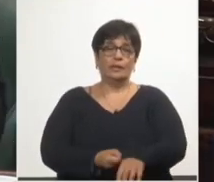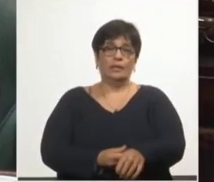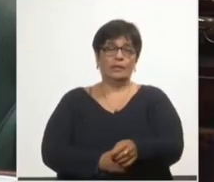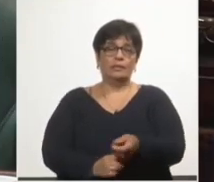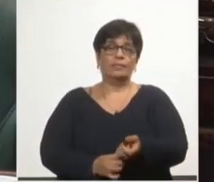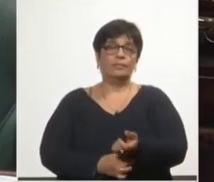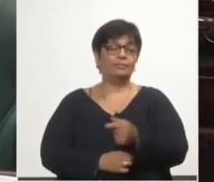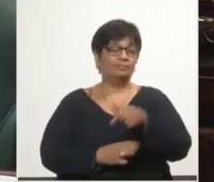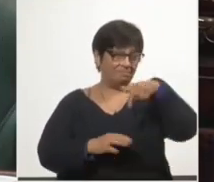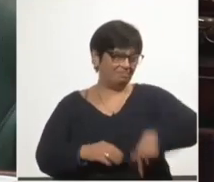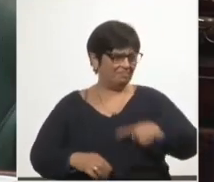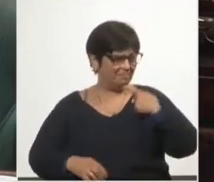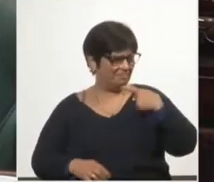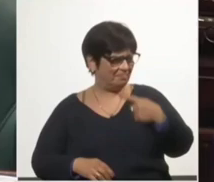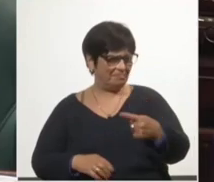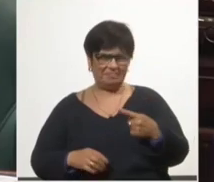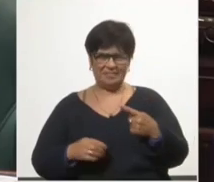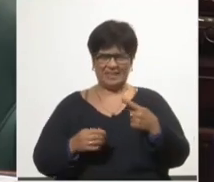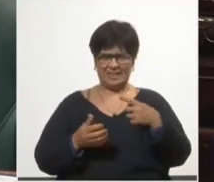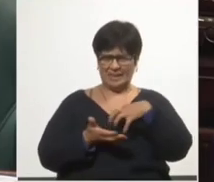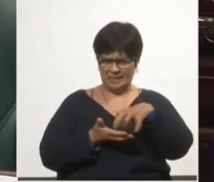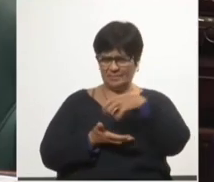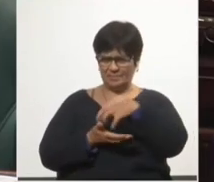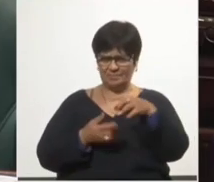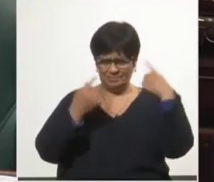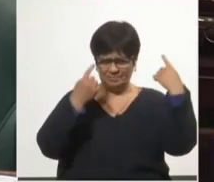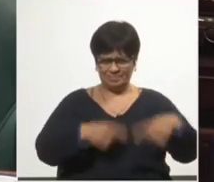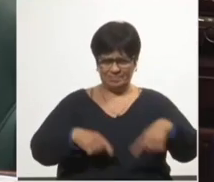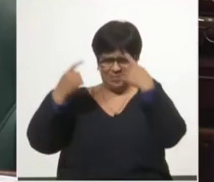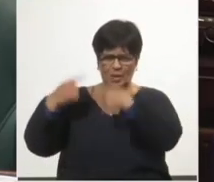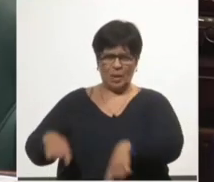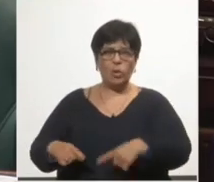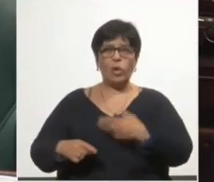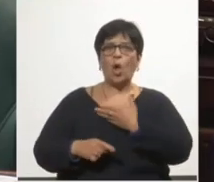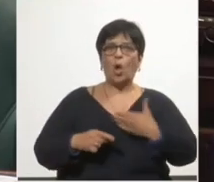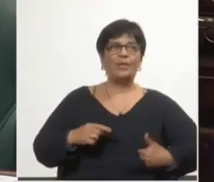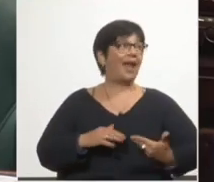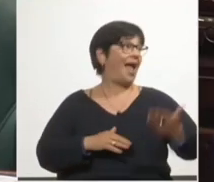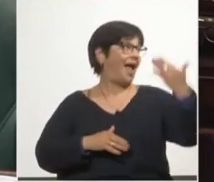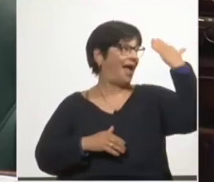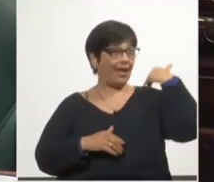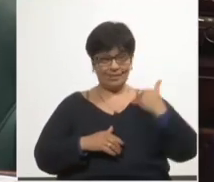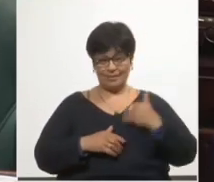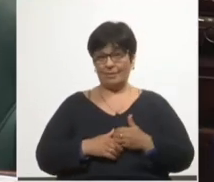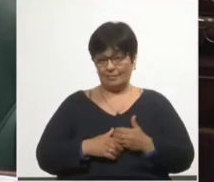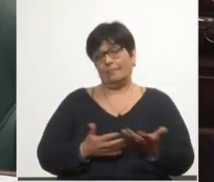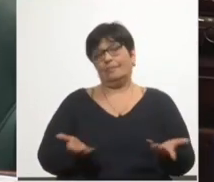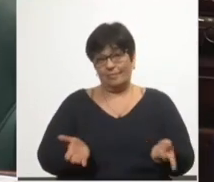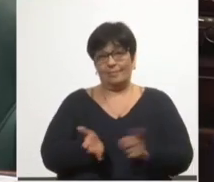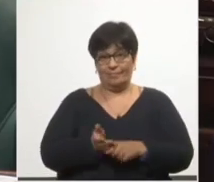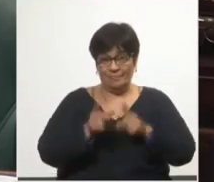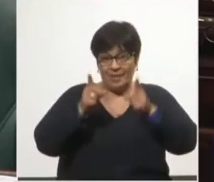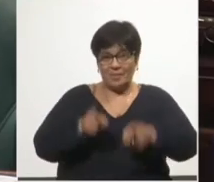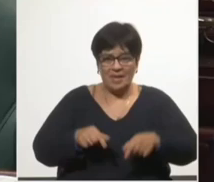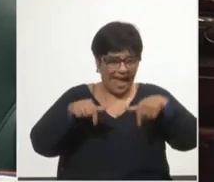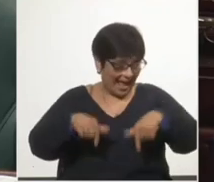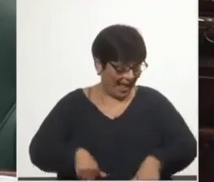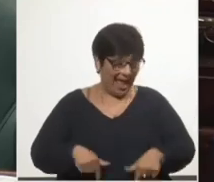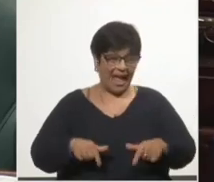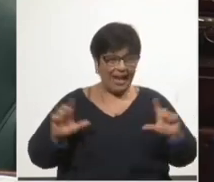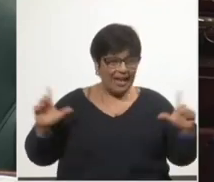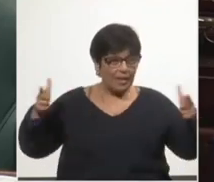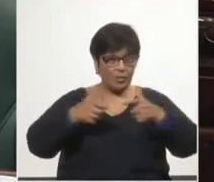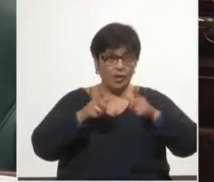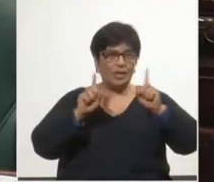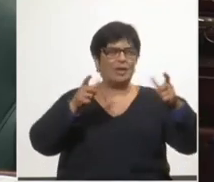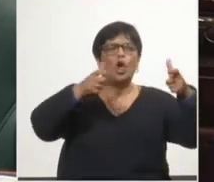Acá se ha hablado desde muchos aspectos de gobiernos anteriores. Es más, tanto aquí en el Pleno como en